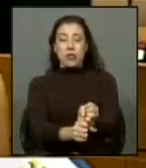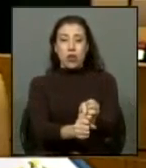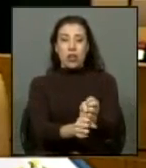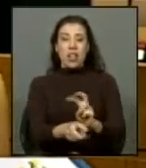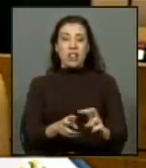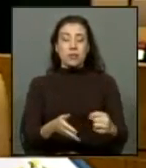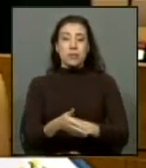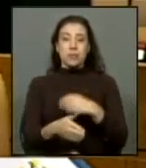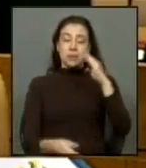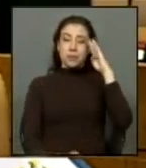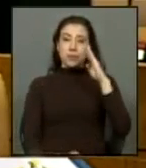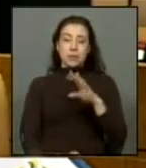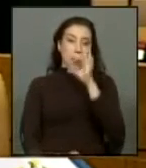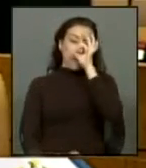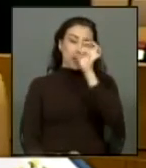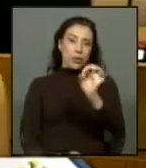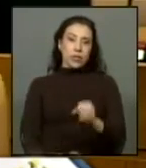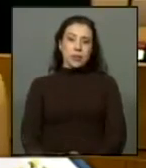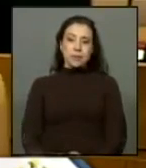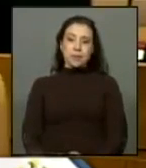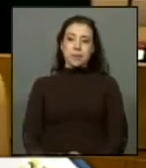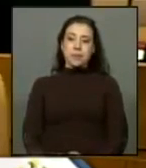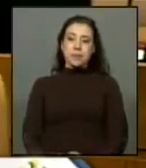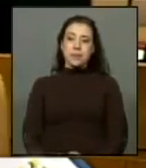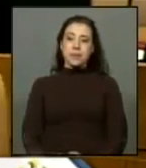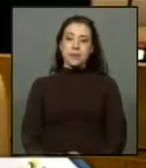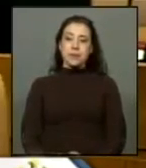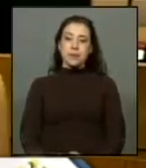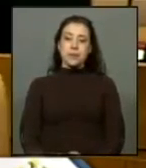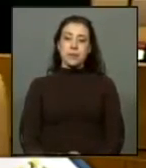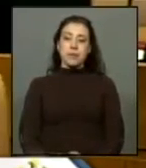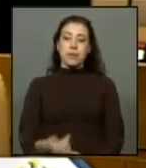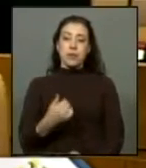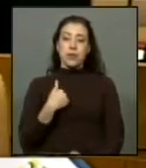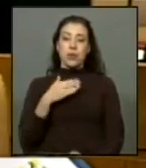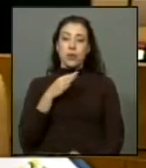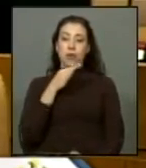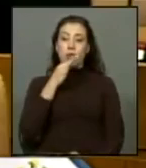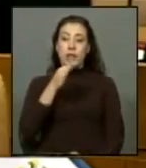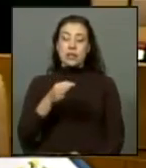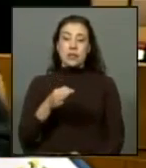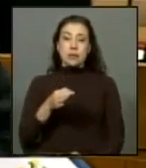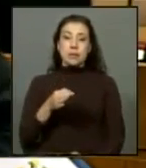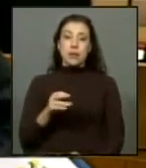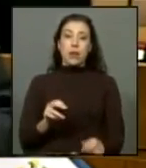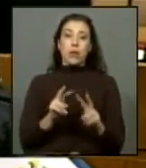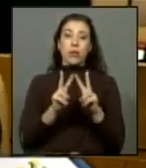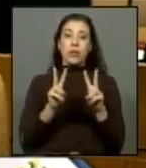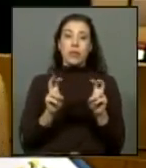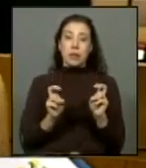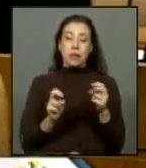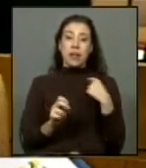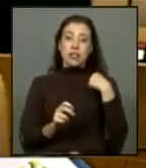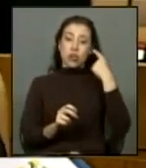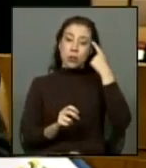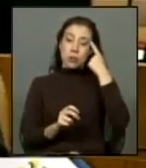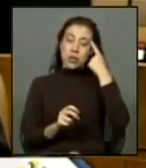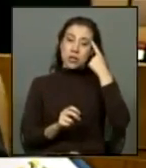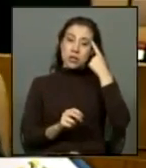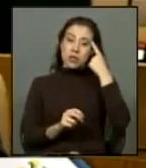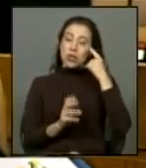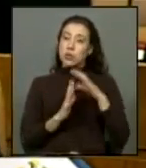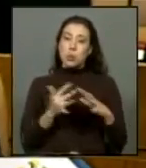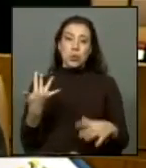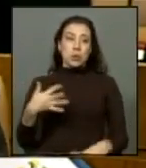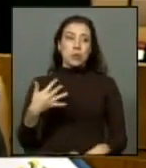dictadura de Pinochet por último presidente yo no puedo dejar de plantear en esta ocasión un tema que me parece que es particularmente